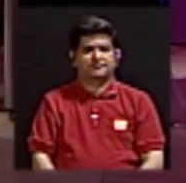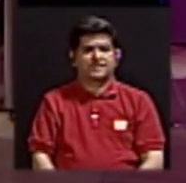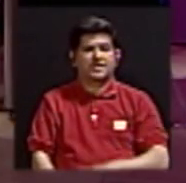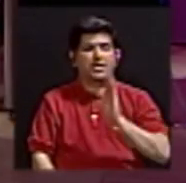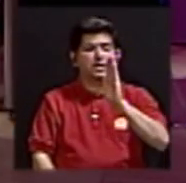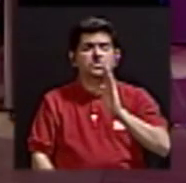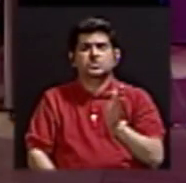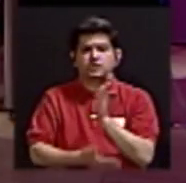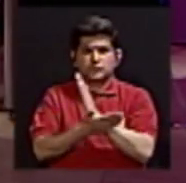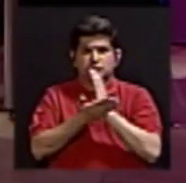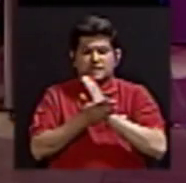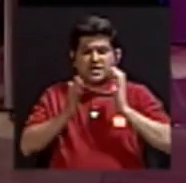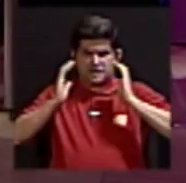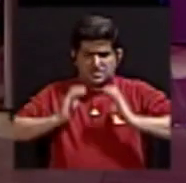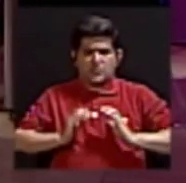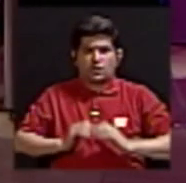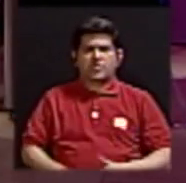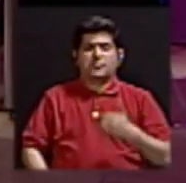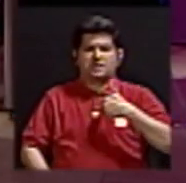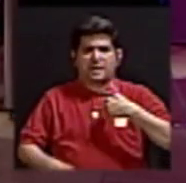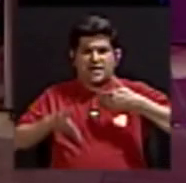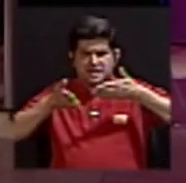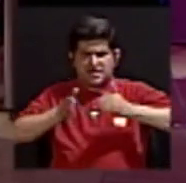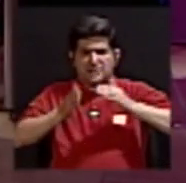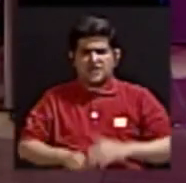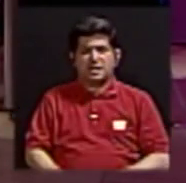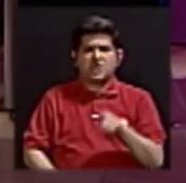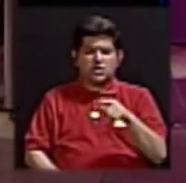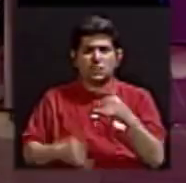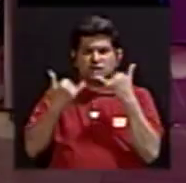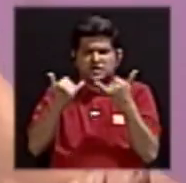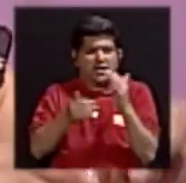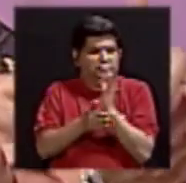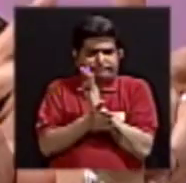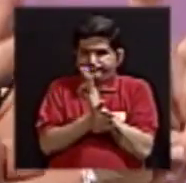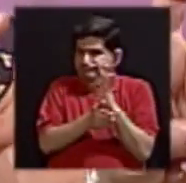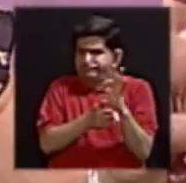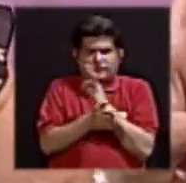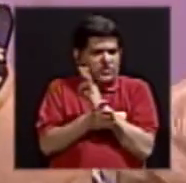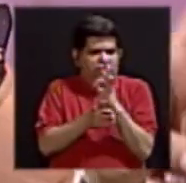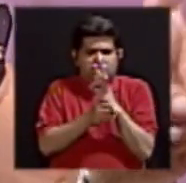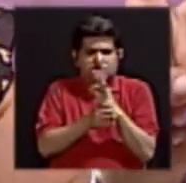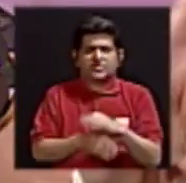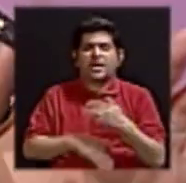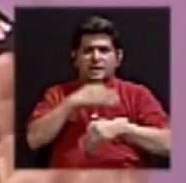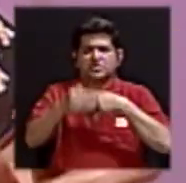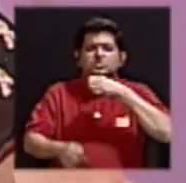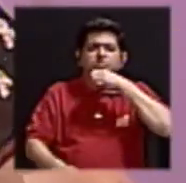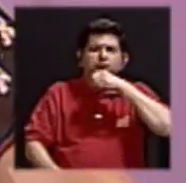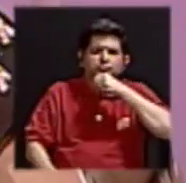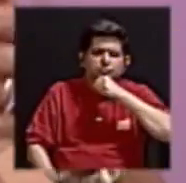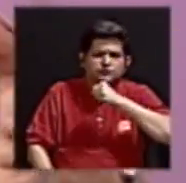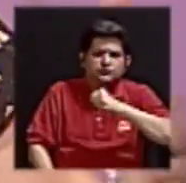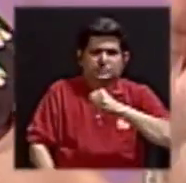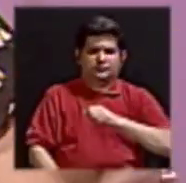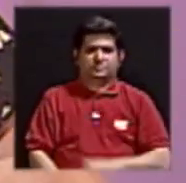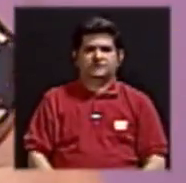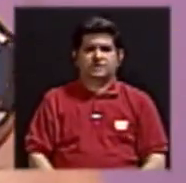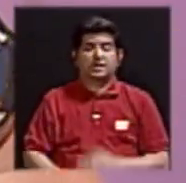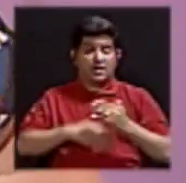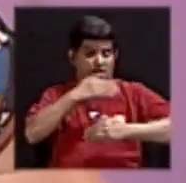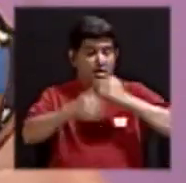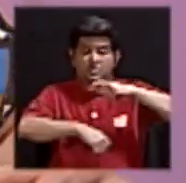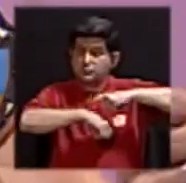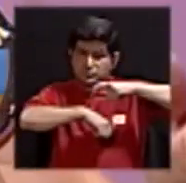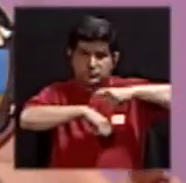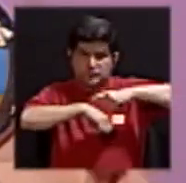sus órganos reproductivos se van atrofiando, o sea, se van envejeciendo, por decirlo así, con el paso